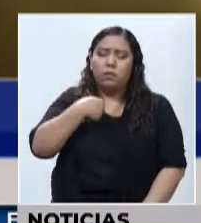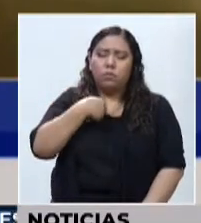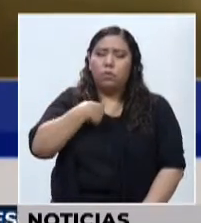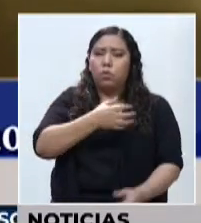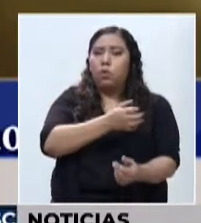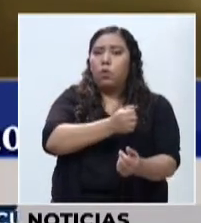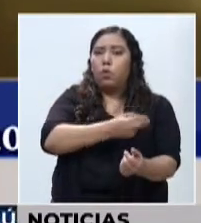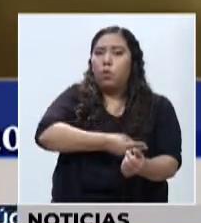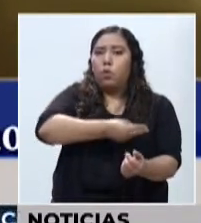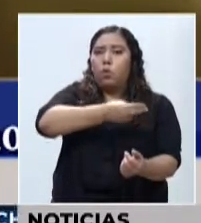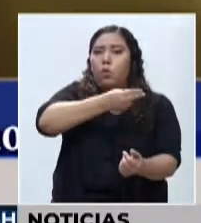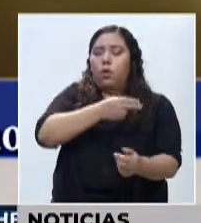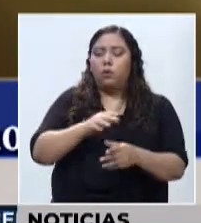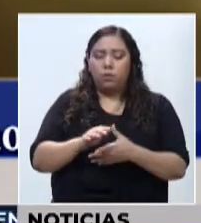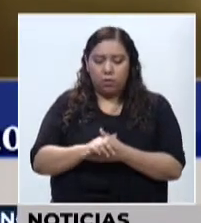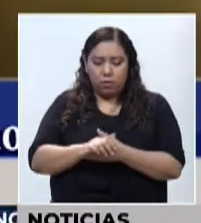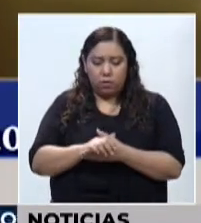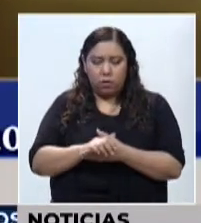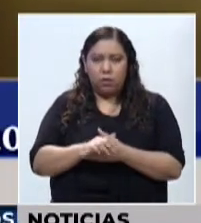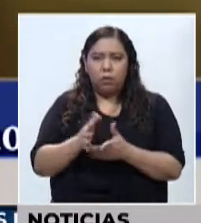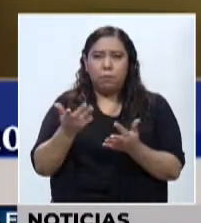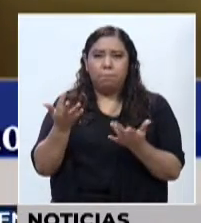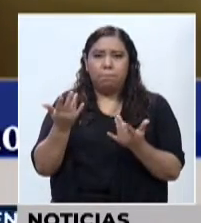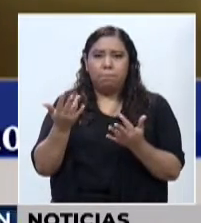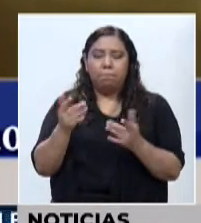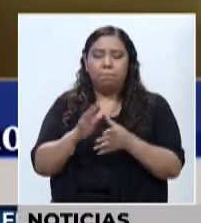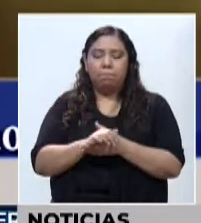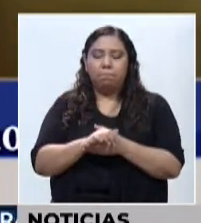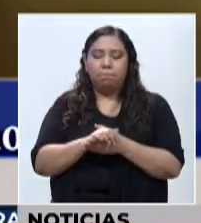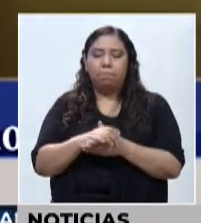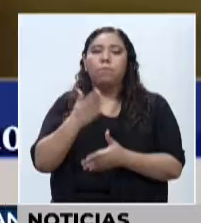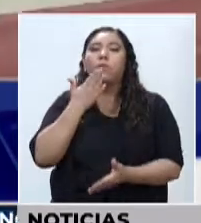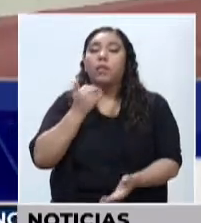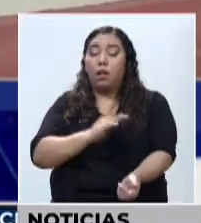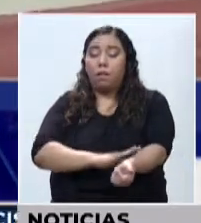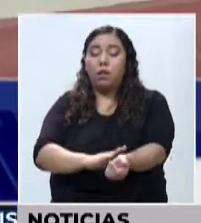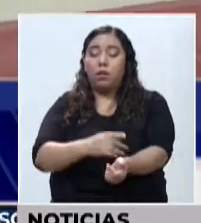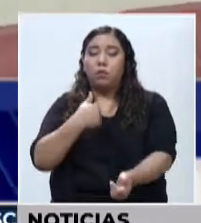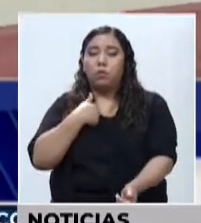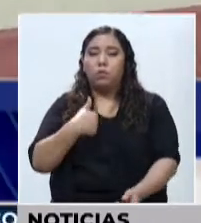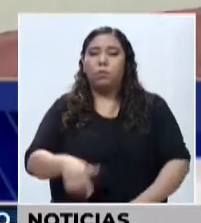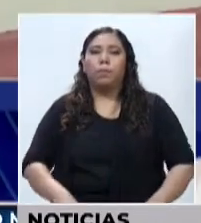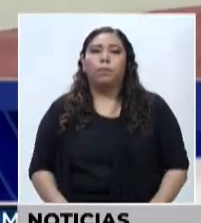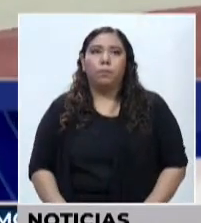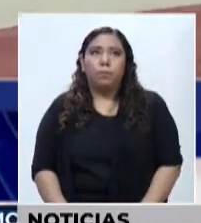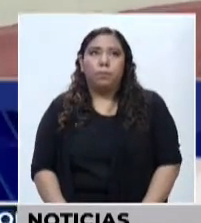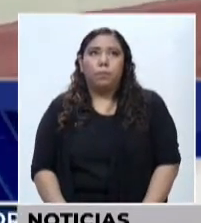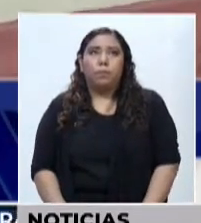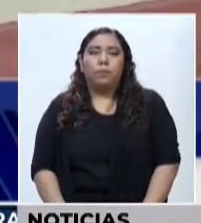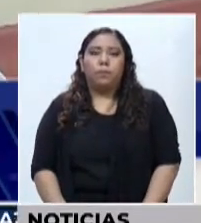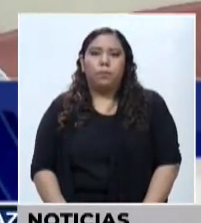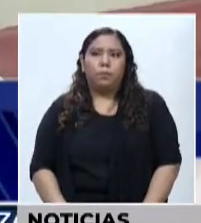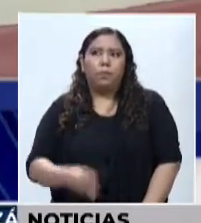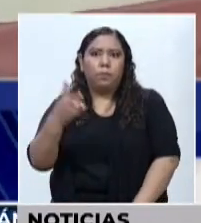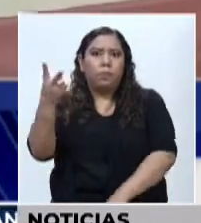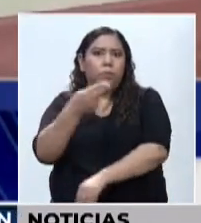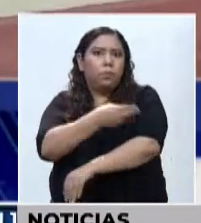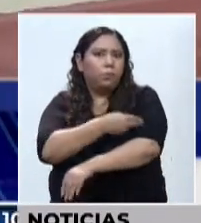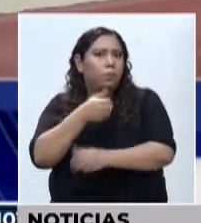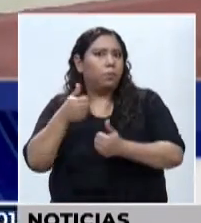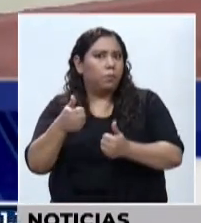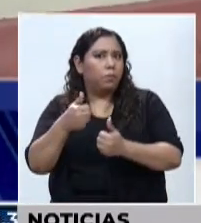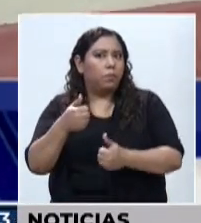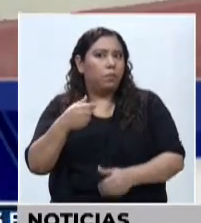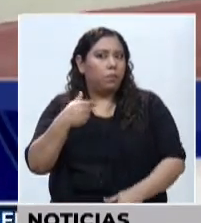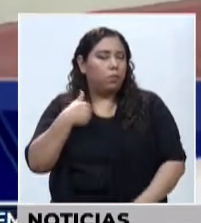de la presión y de diabetes. Esta salud vacunada porque yo entiendo que es